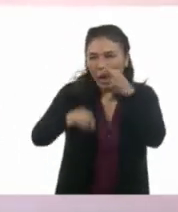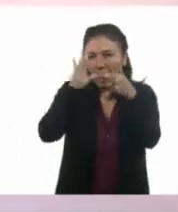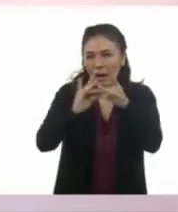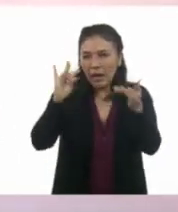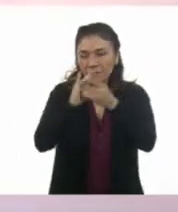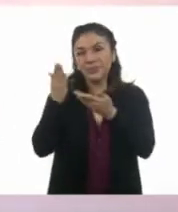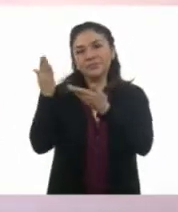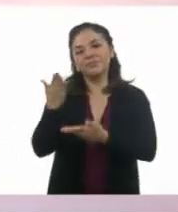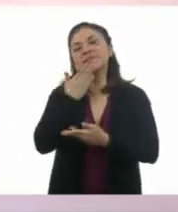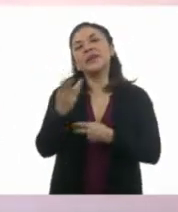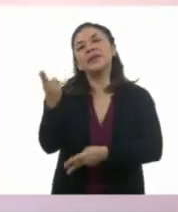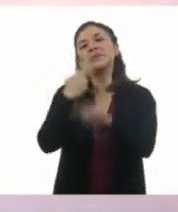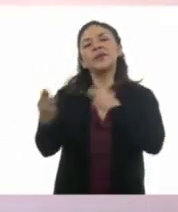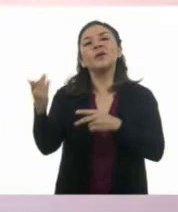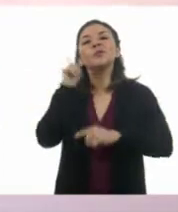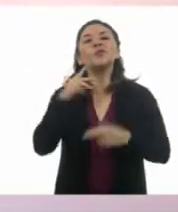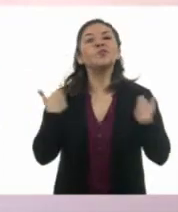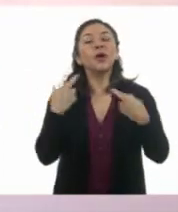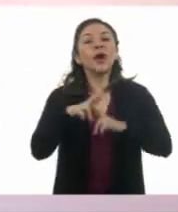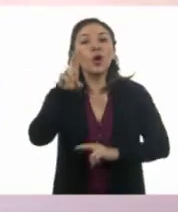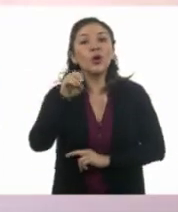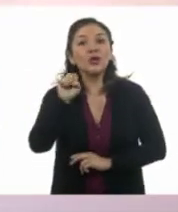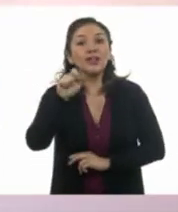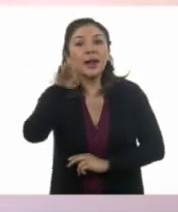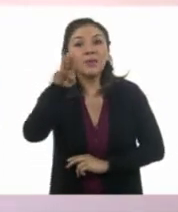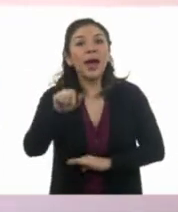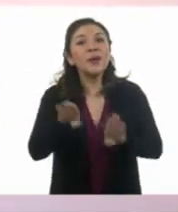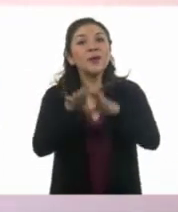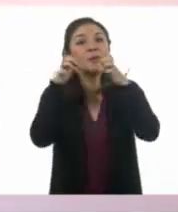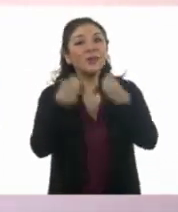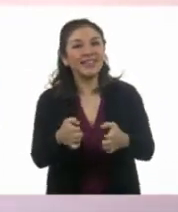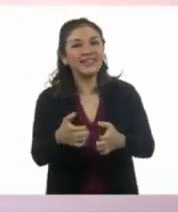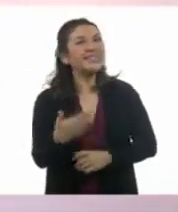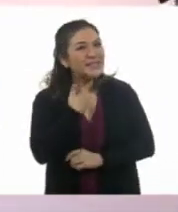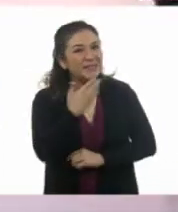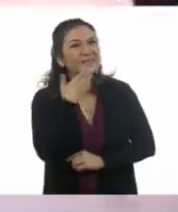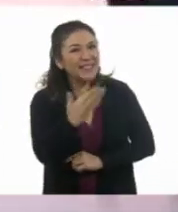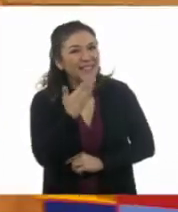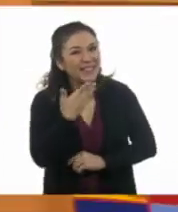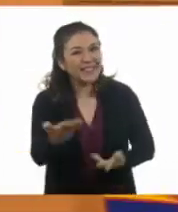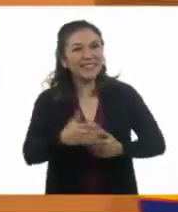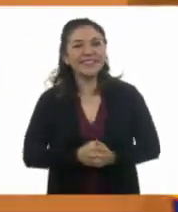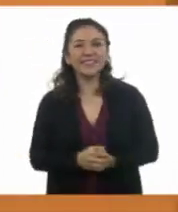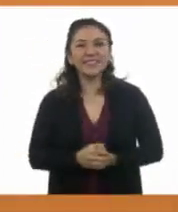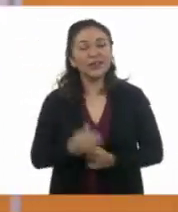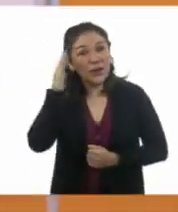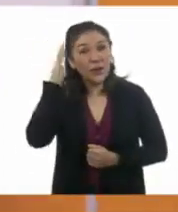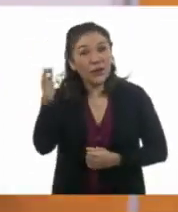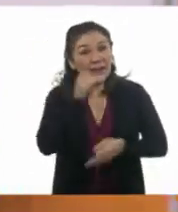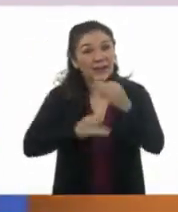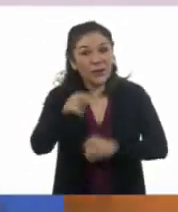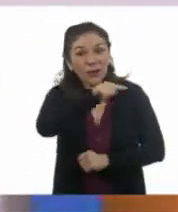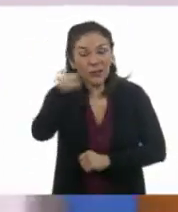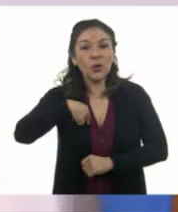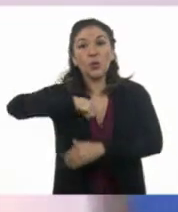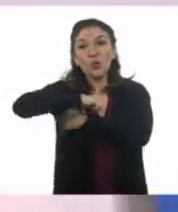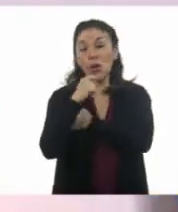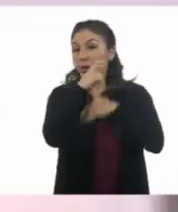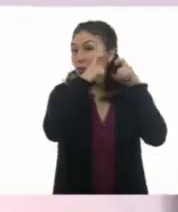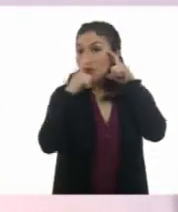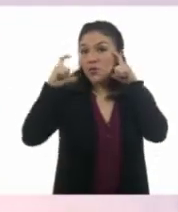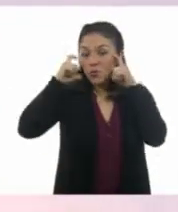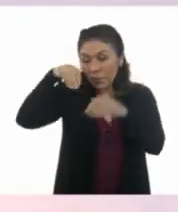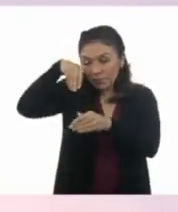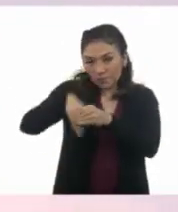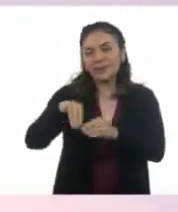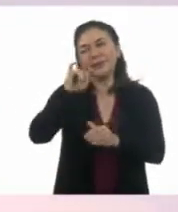a hacer, quiero darle la bienvenida a la maestra Rosalba. ¿Cómo estás, Rosalba? Bien, Eridola. Muy contento de verte. Voy a guardar mi cubrebocas. Por